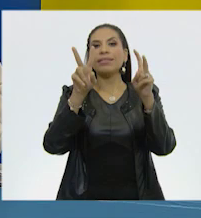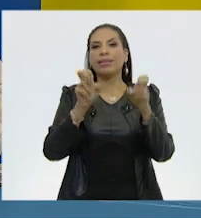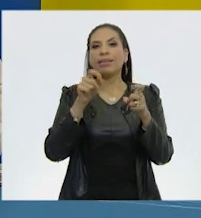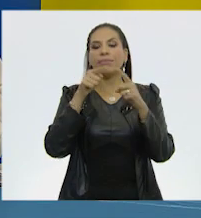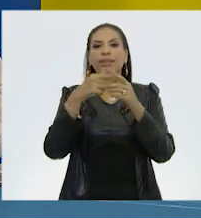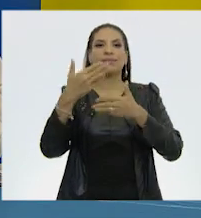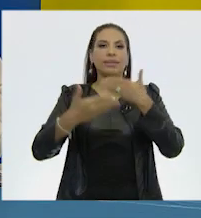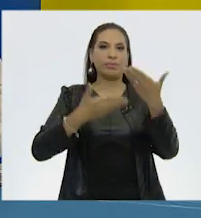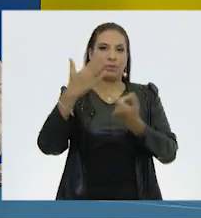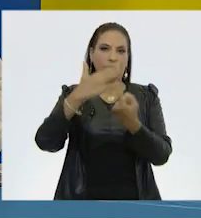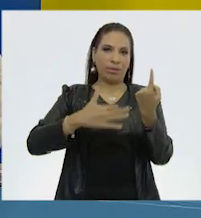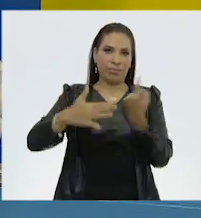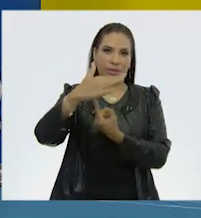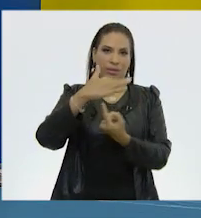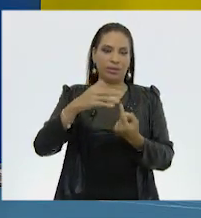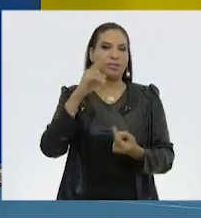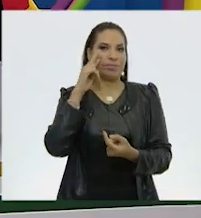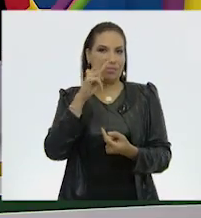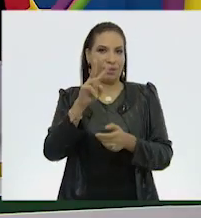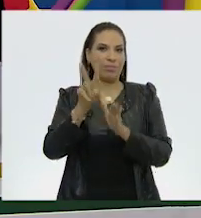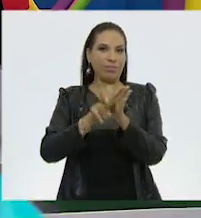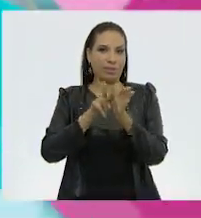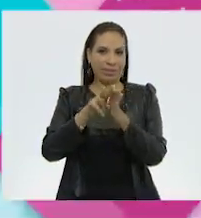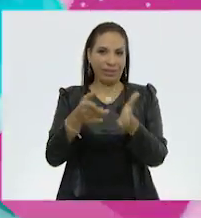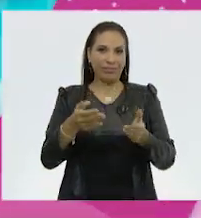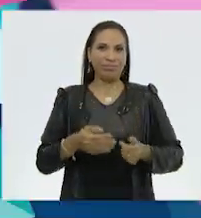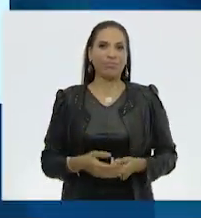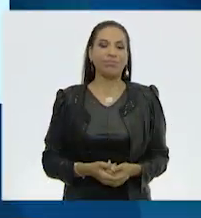los servicios ambientales. Vamos a ver el video.